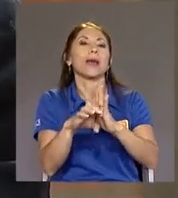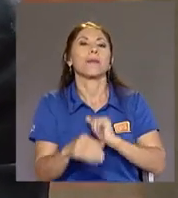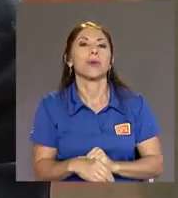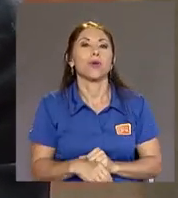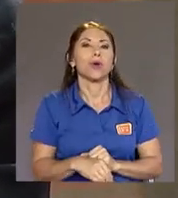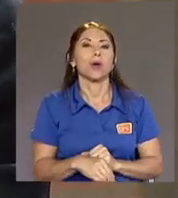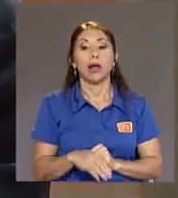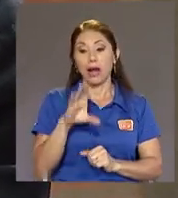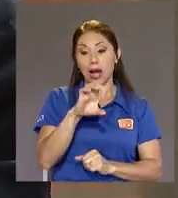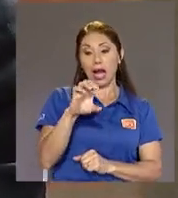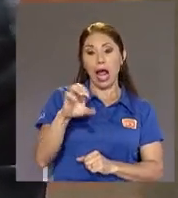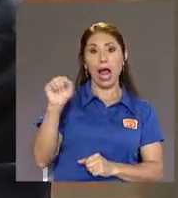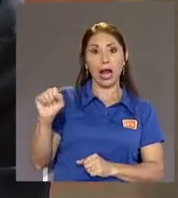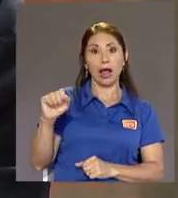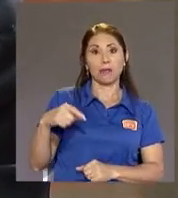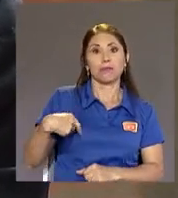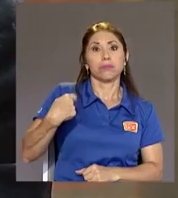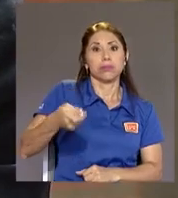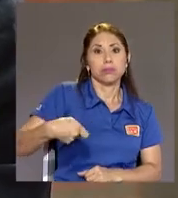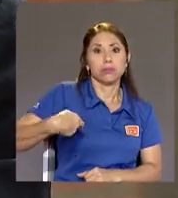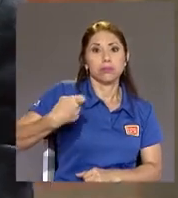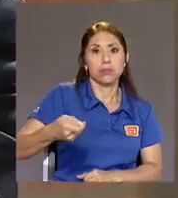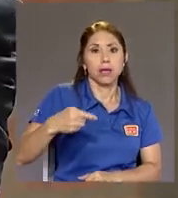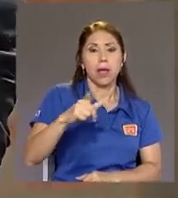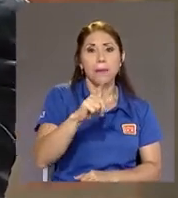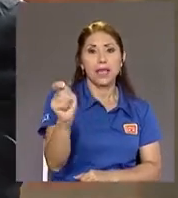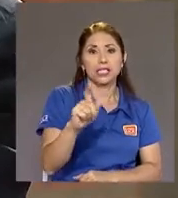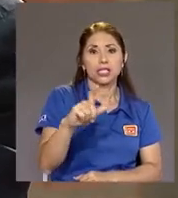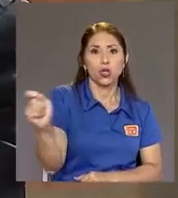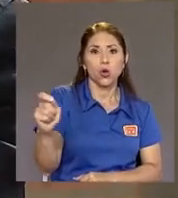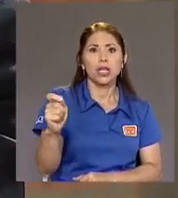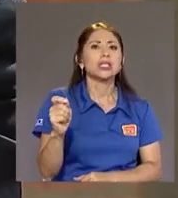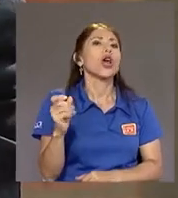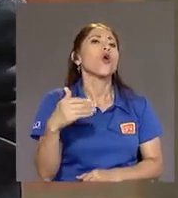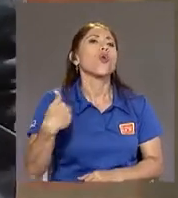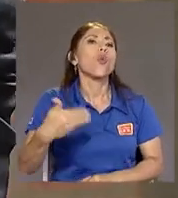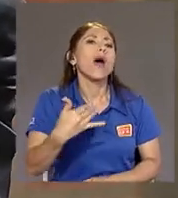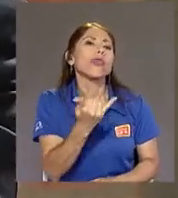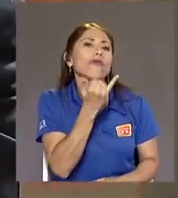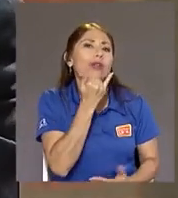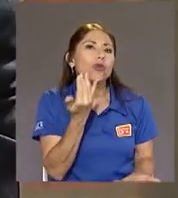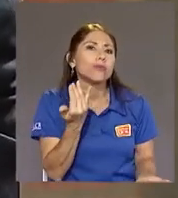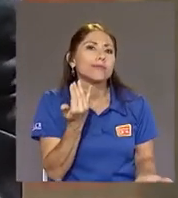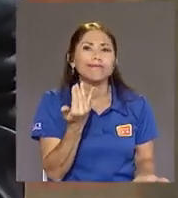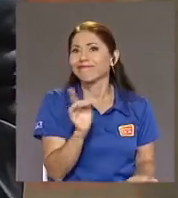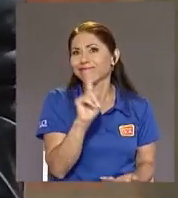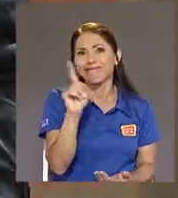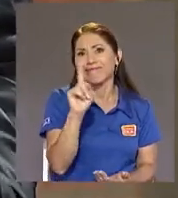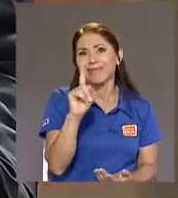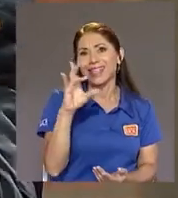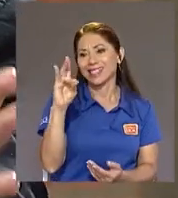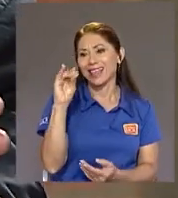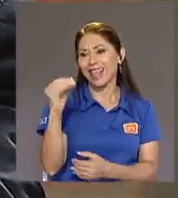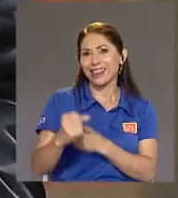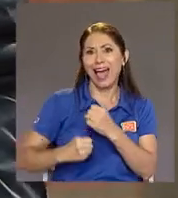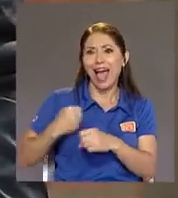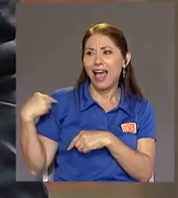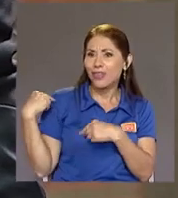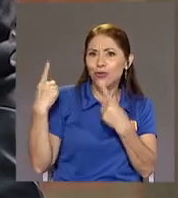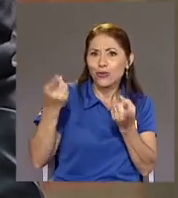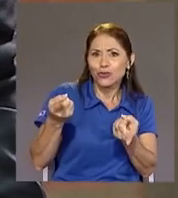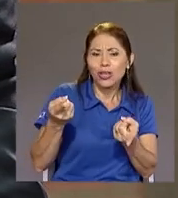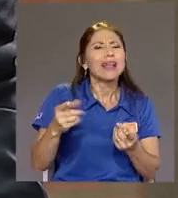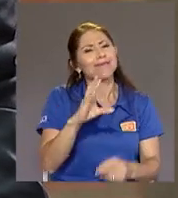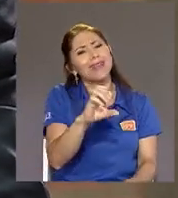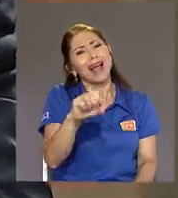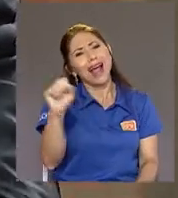pensiones Tiene 70 años Pagando pensiones O La caja Tiene un montón De defecto Eso todos lo sabemos Dice que la gente Vale o se va Y si